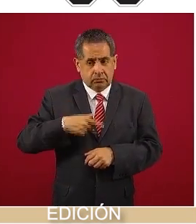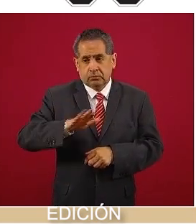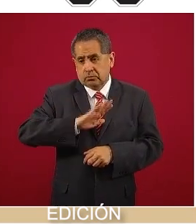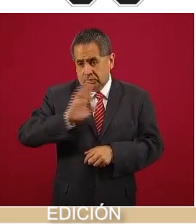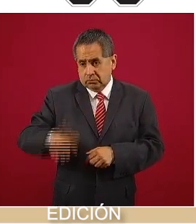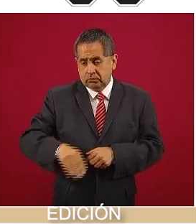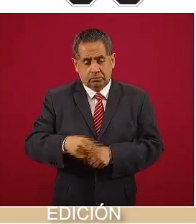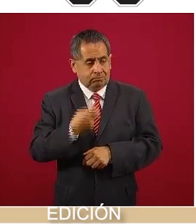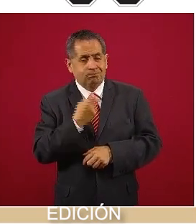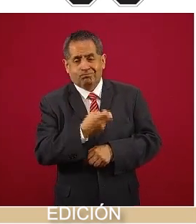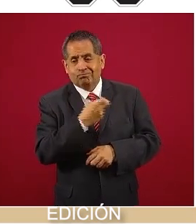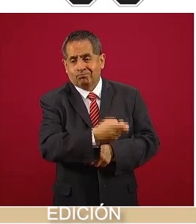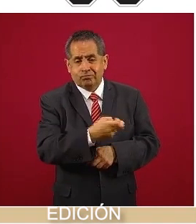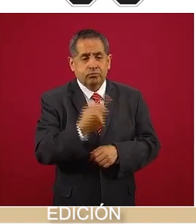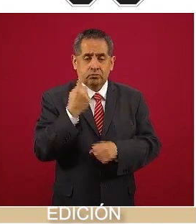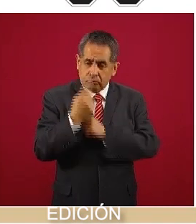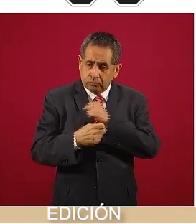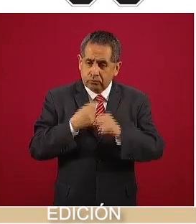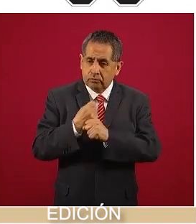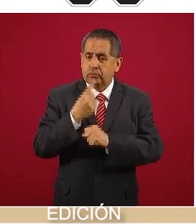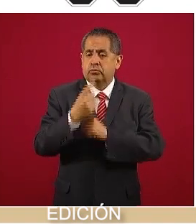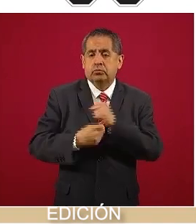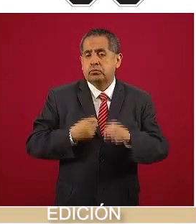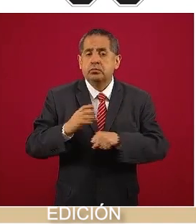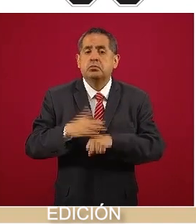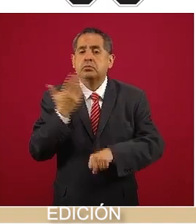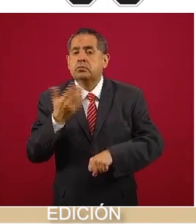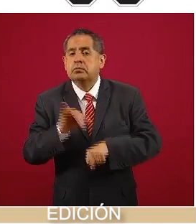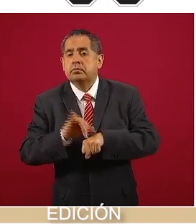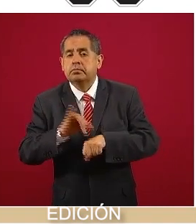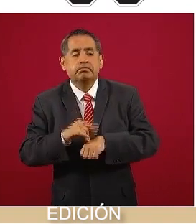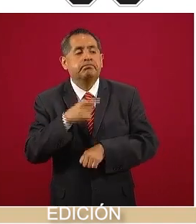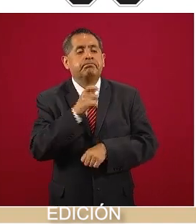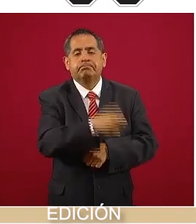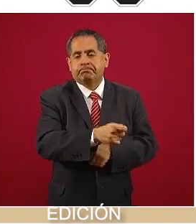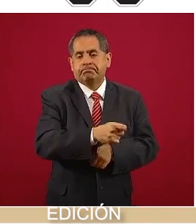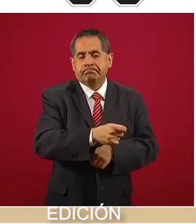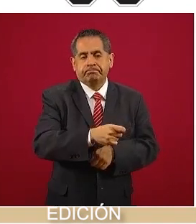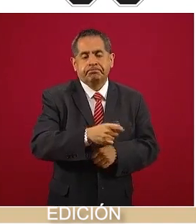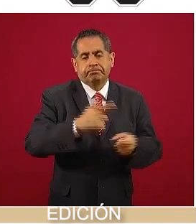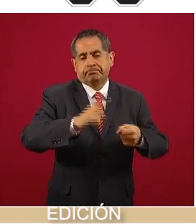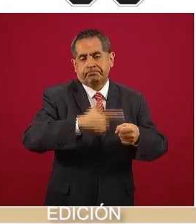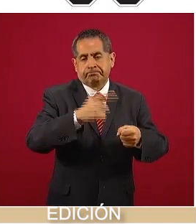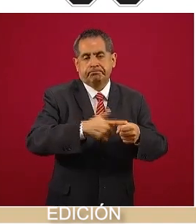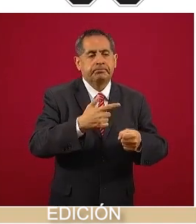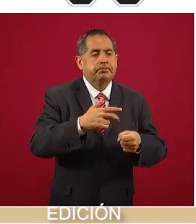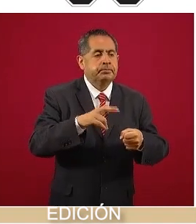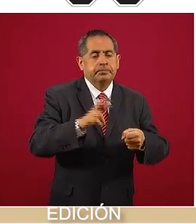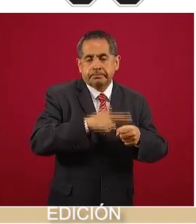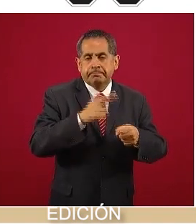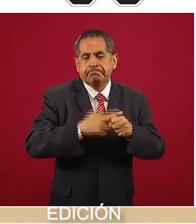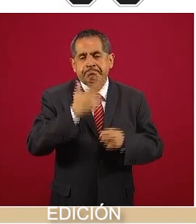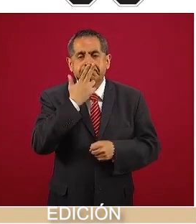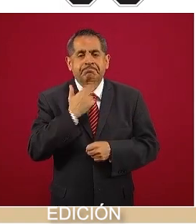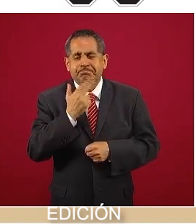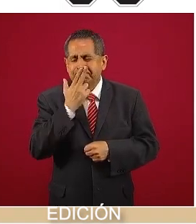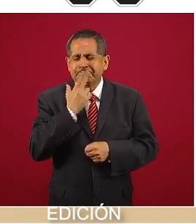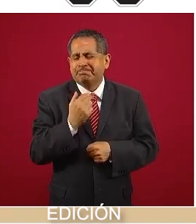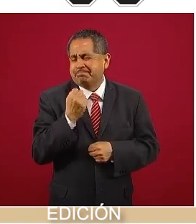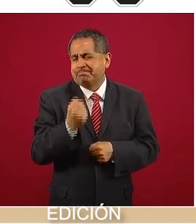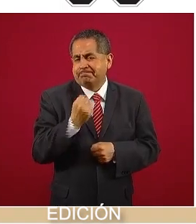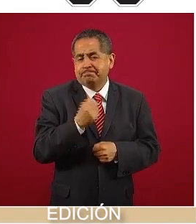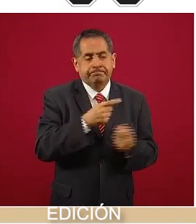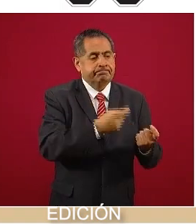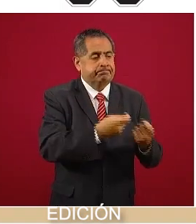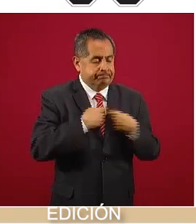que cada año ocurren asociadas con el consumo de bebidas azucaradas. Eso es algo